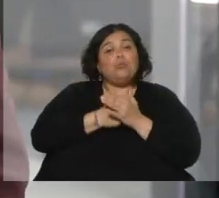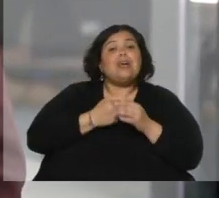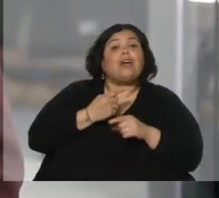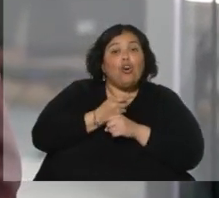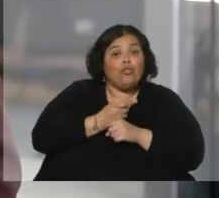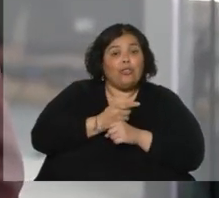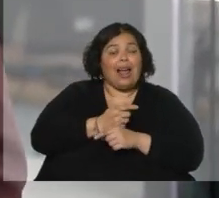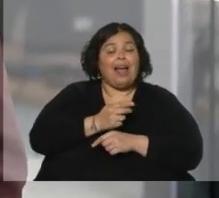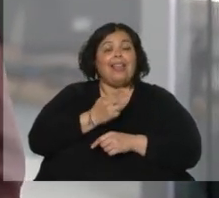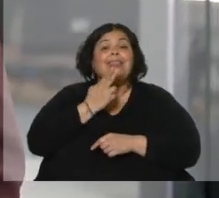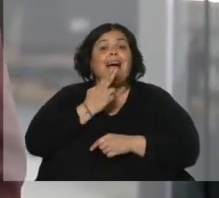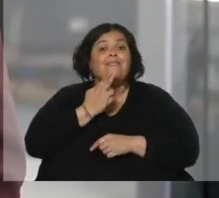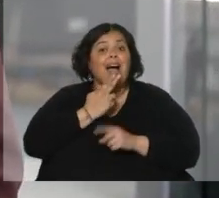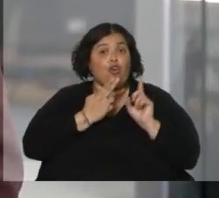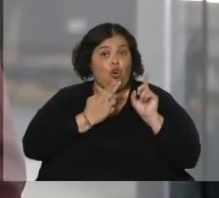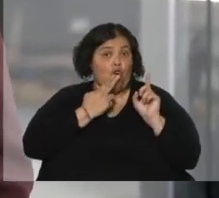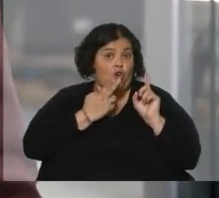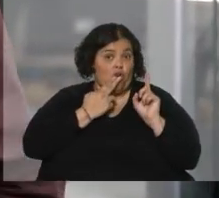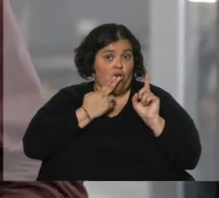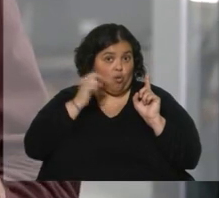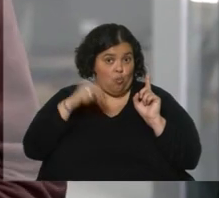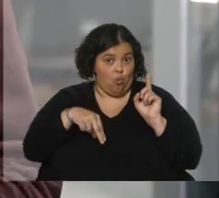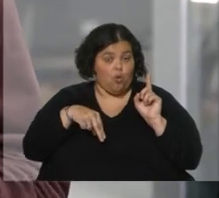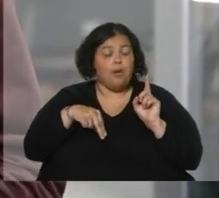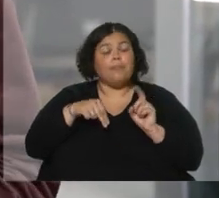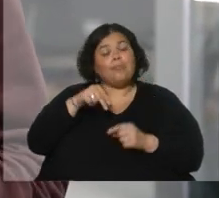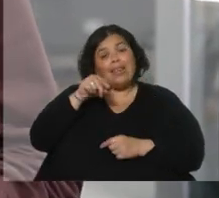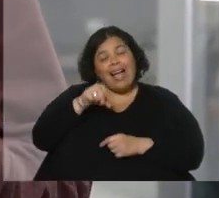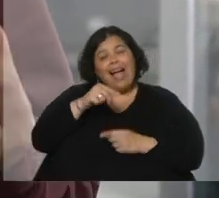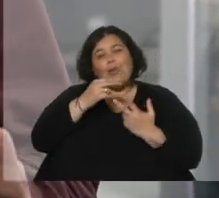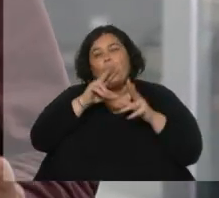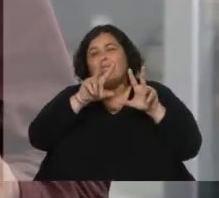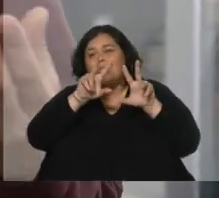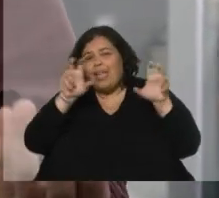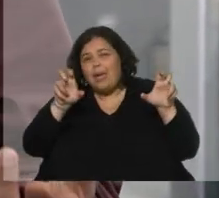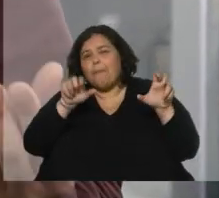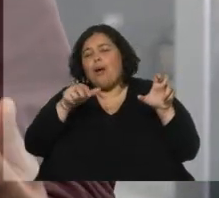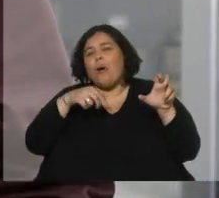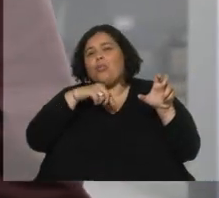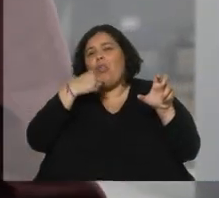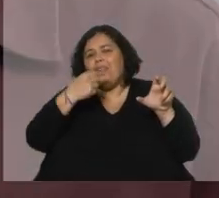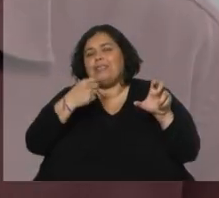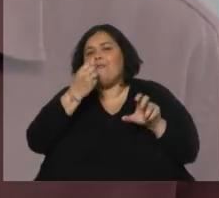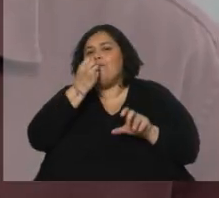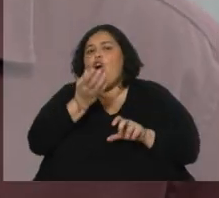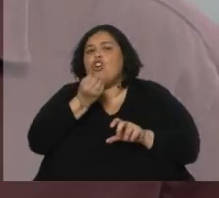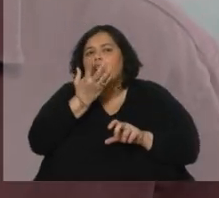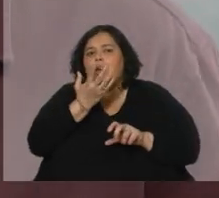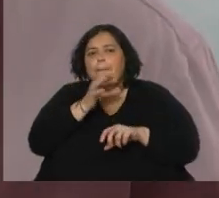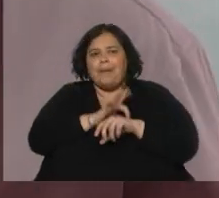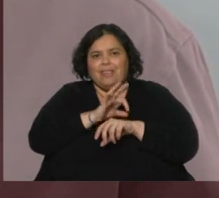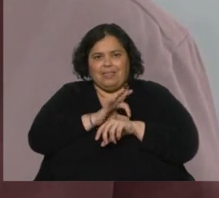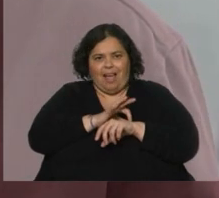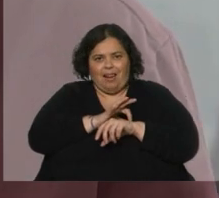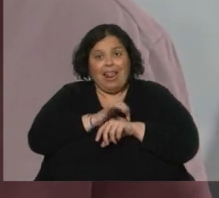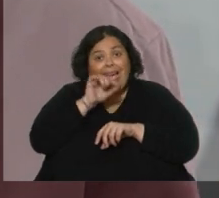todo un tema en el hecho de hablar de una flor medicinal. Y eso tiene que ver con